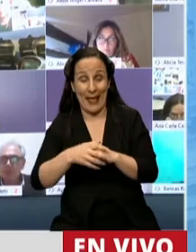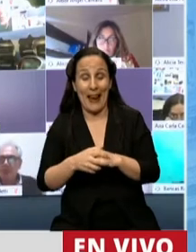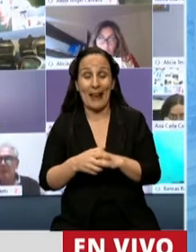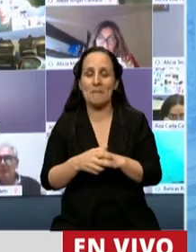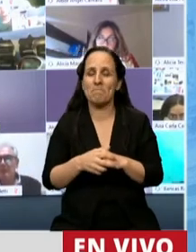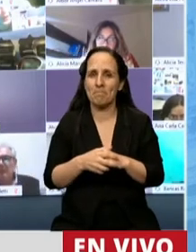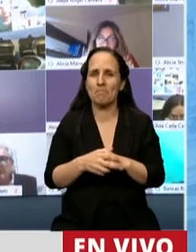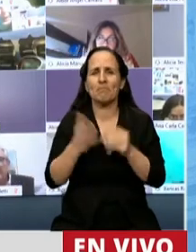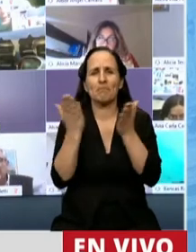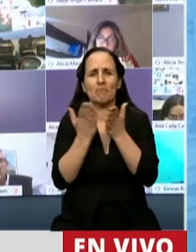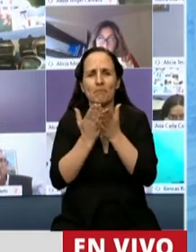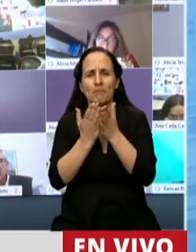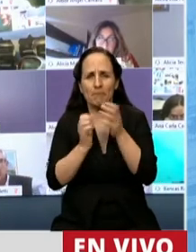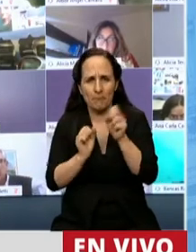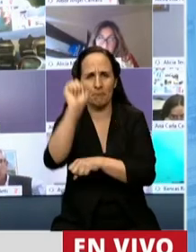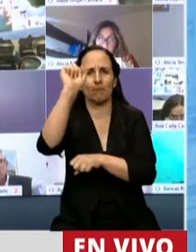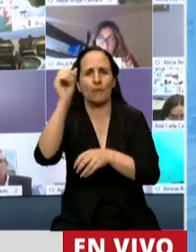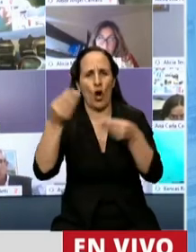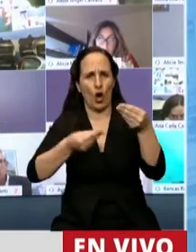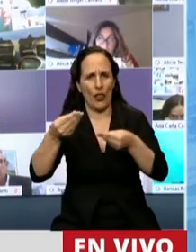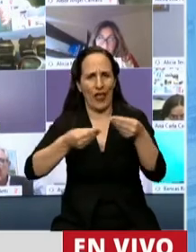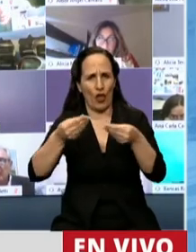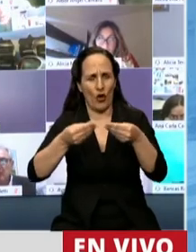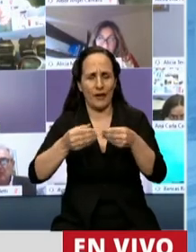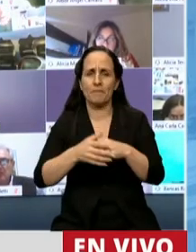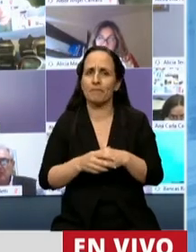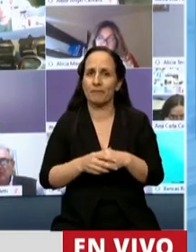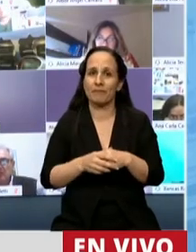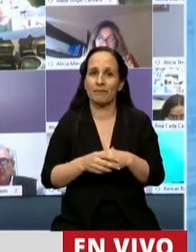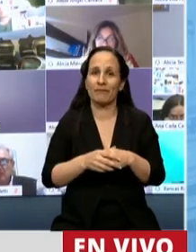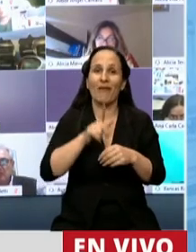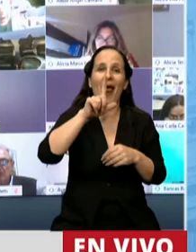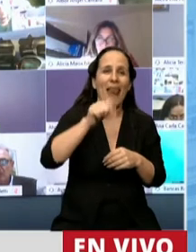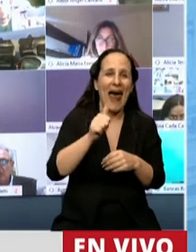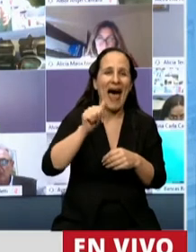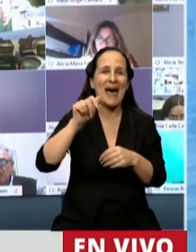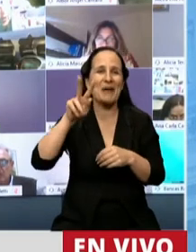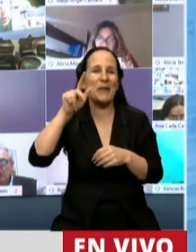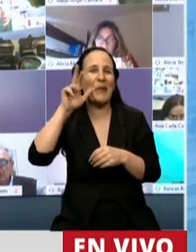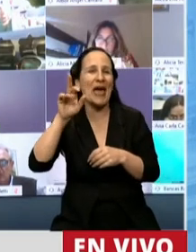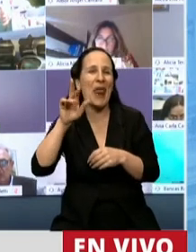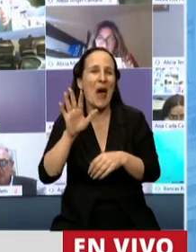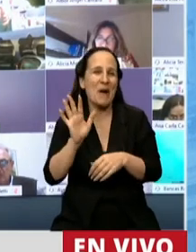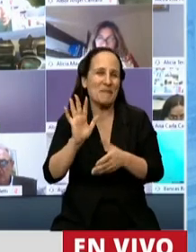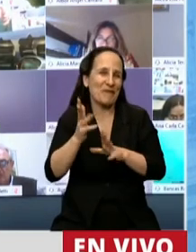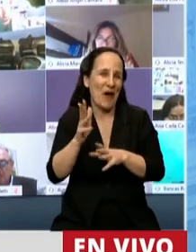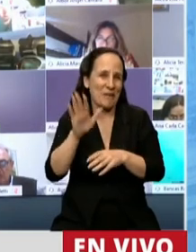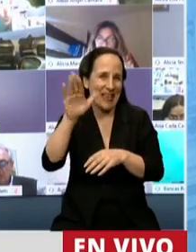estudió para contadora pública. La Vero, como la conocemos muchos que